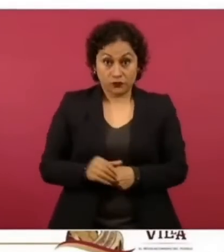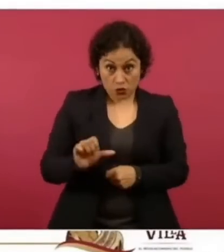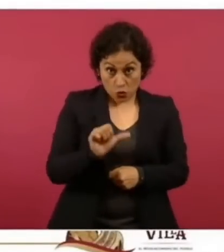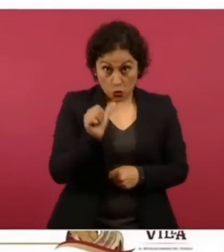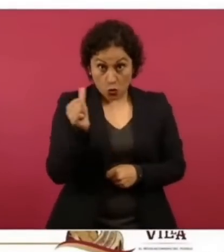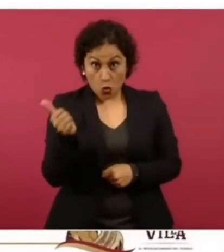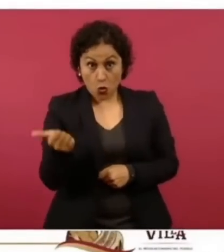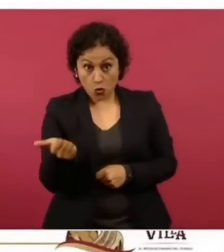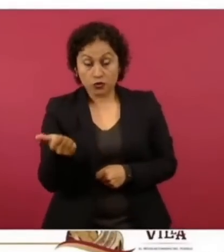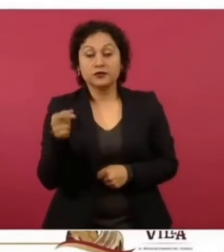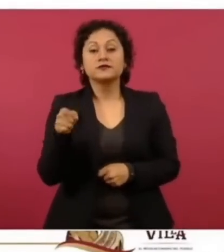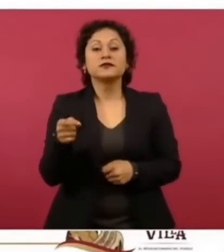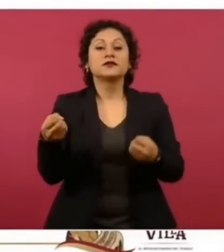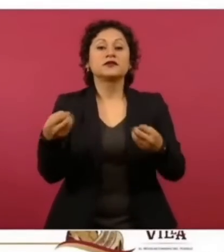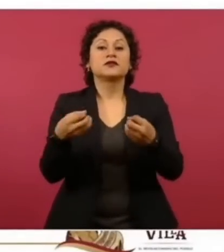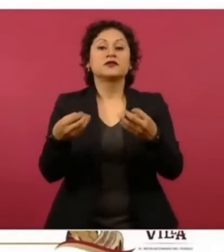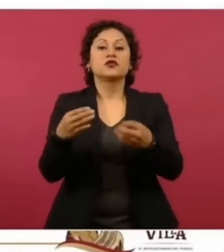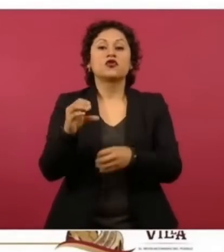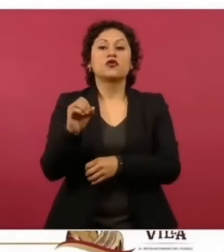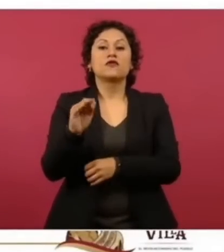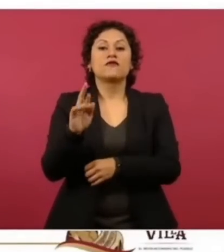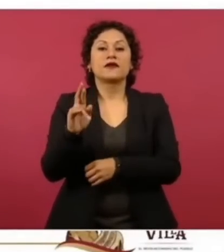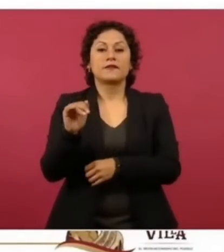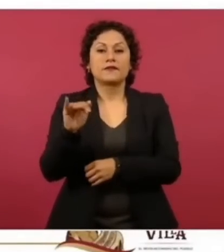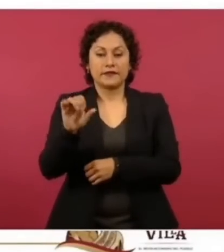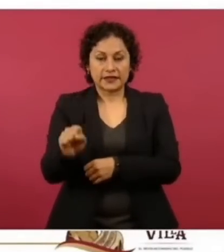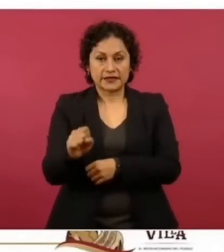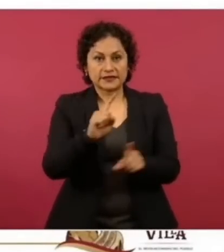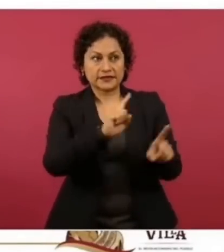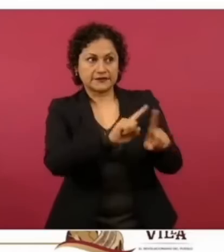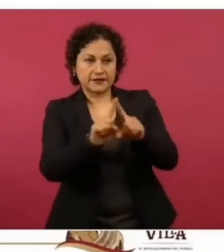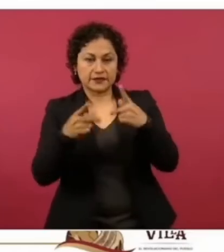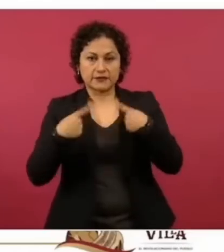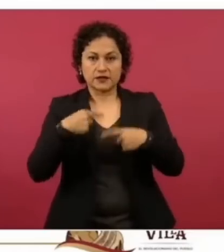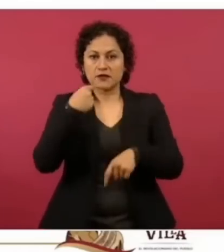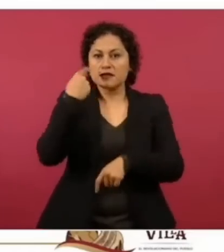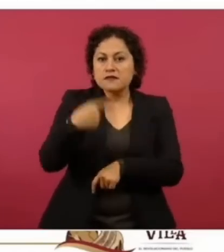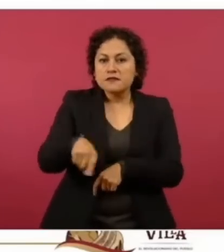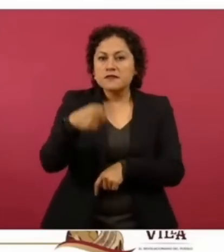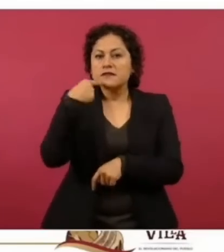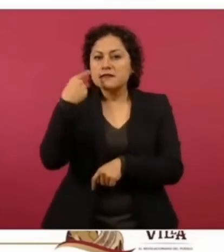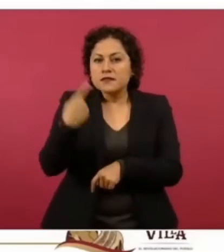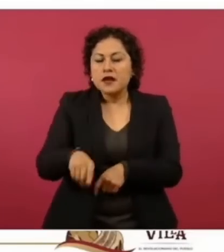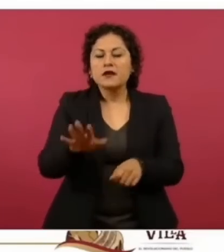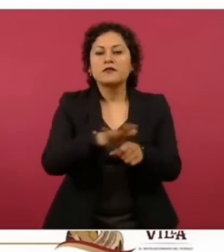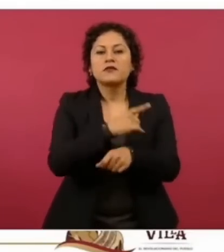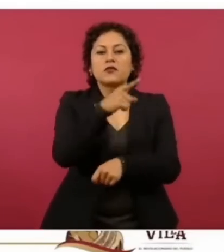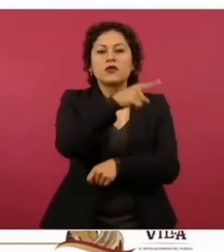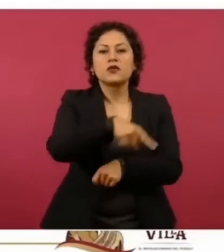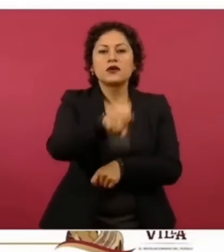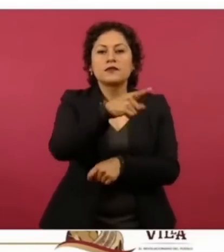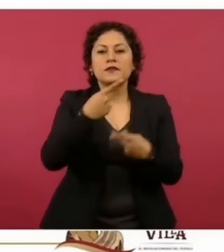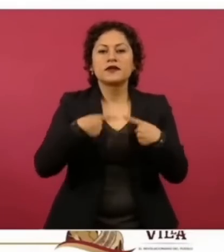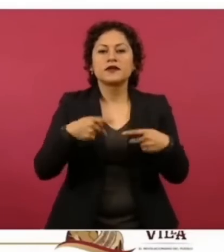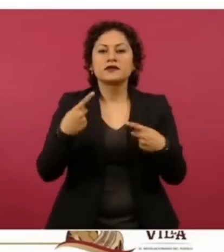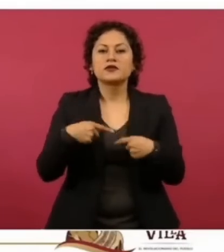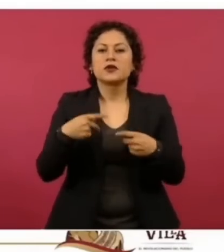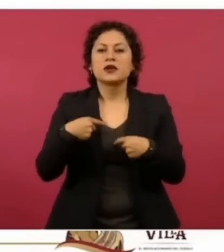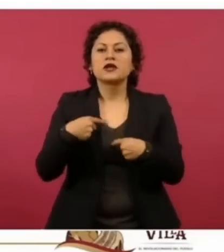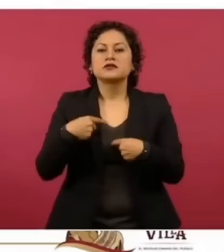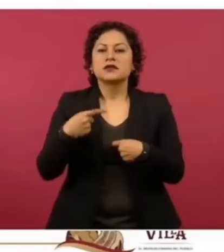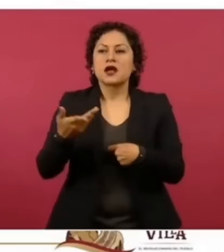reportes de afectaciones a la salud de los pacientes que por años fueron completamente ignorados.